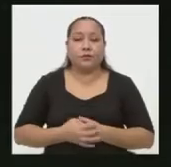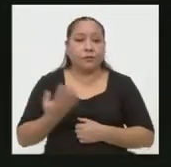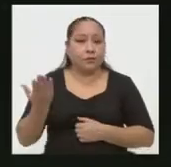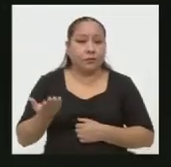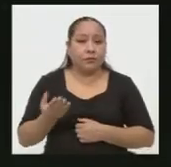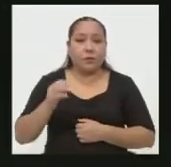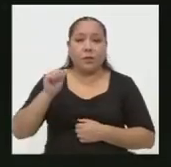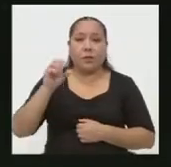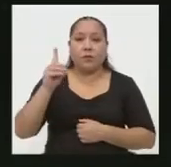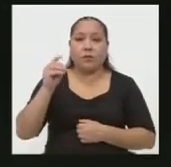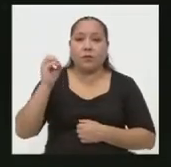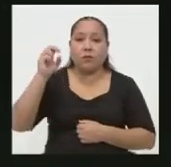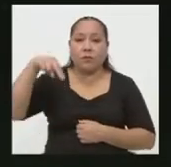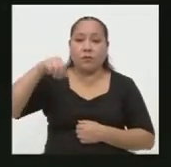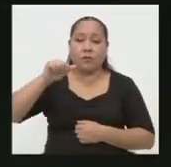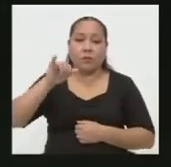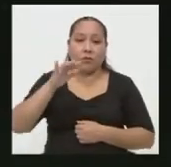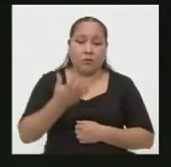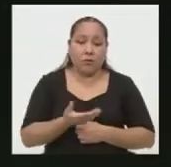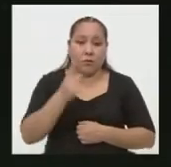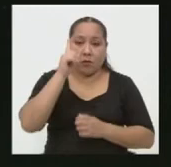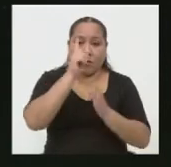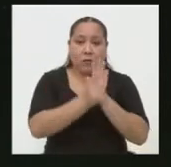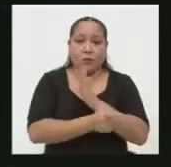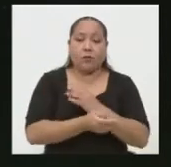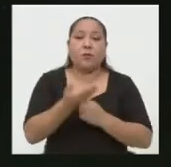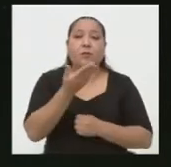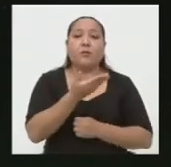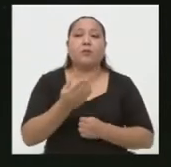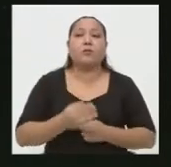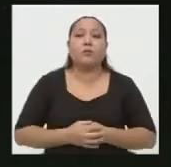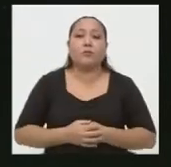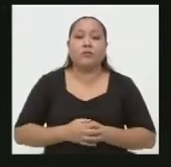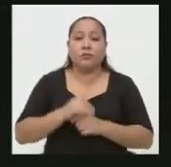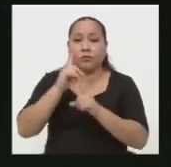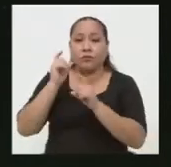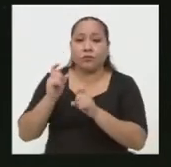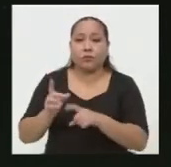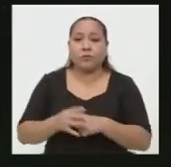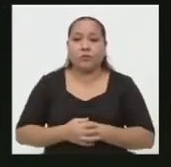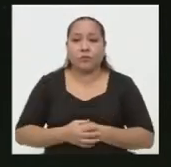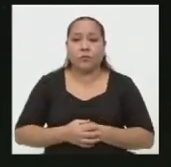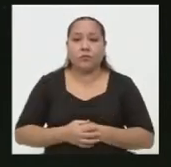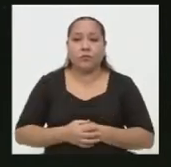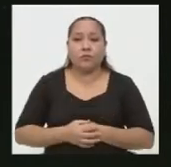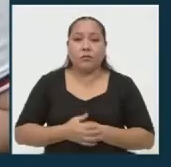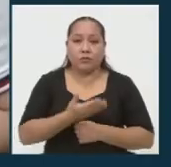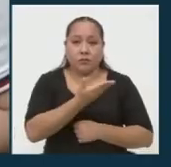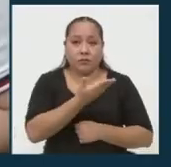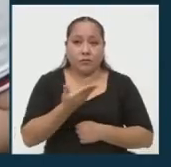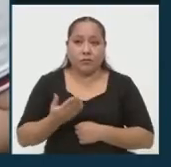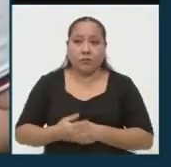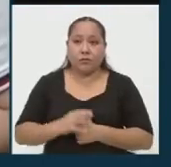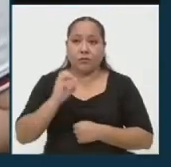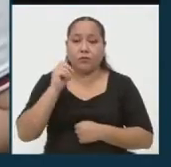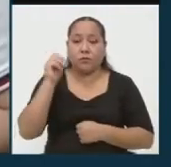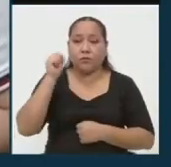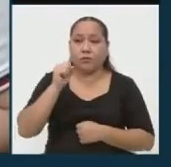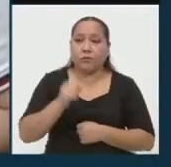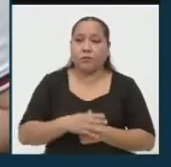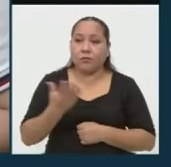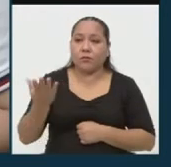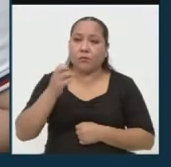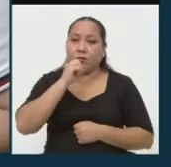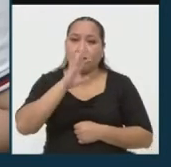Candidato Adonai Guerrero, tiene usted un minuto para su réplica a la candidata. Adelante. Muy bien. Sí, la